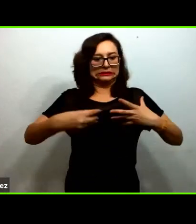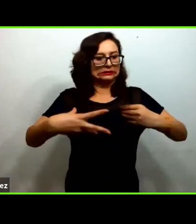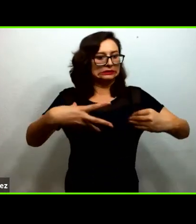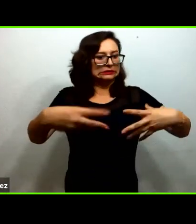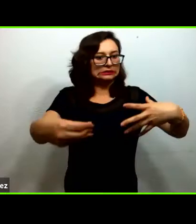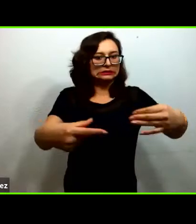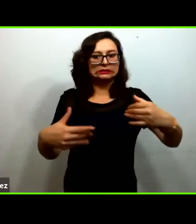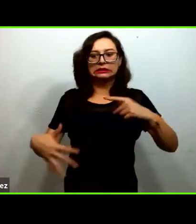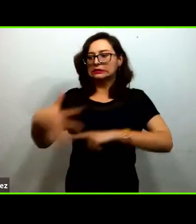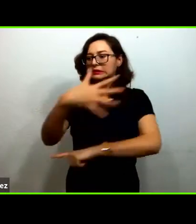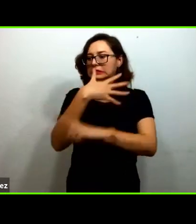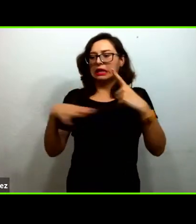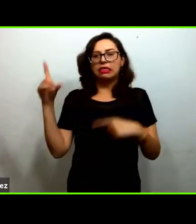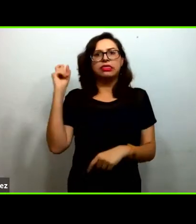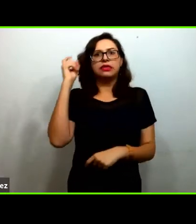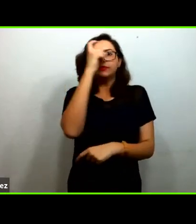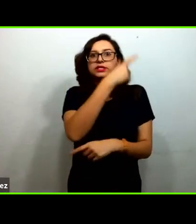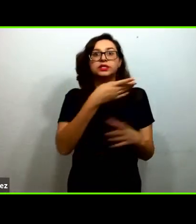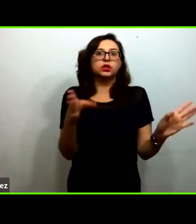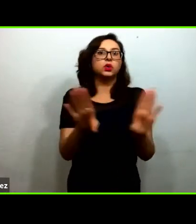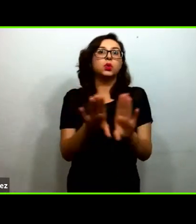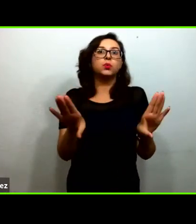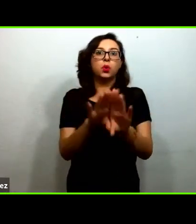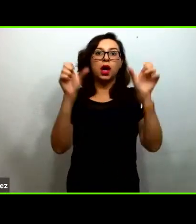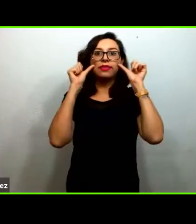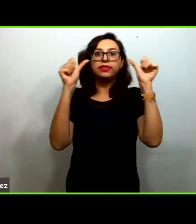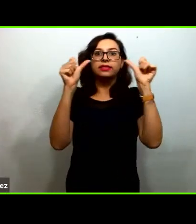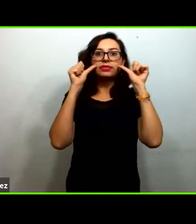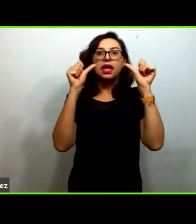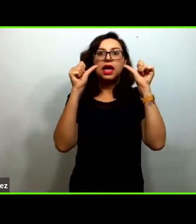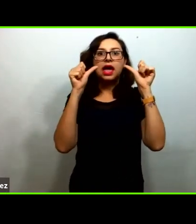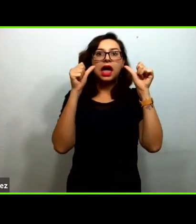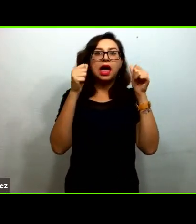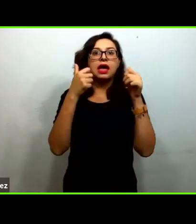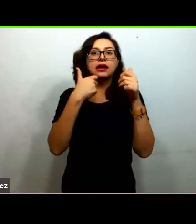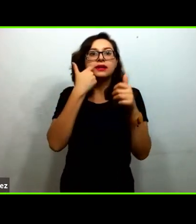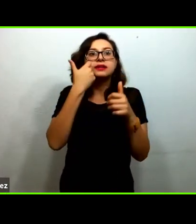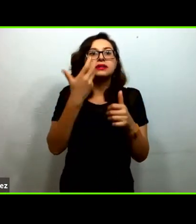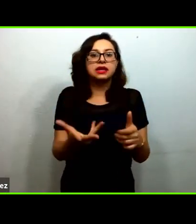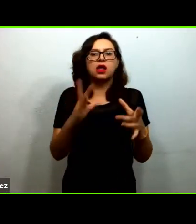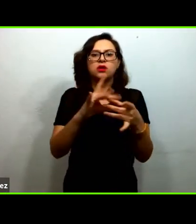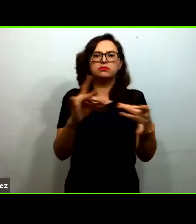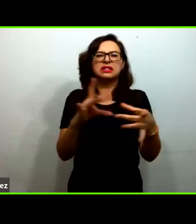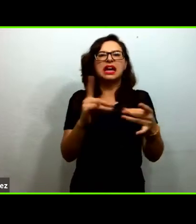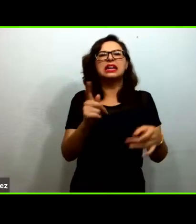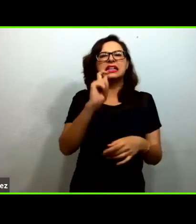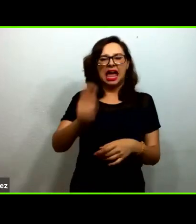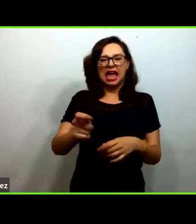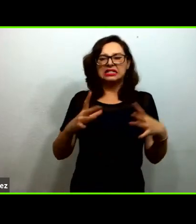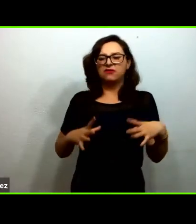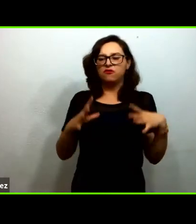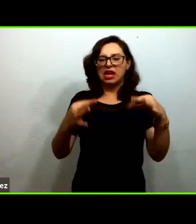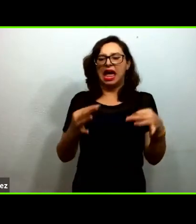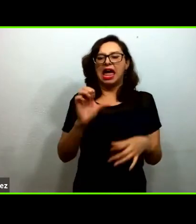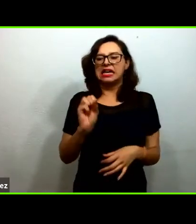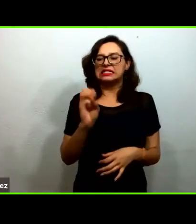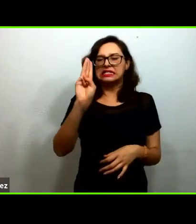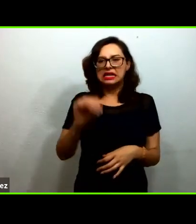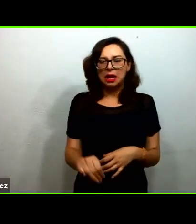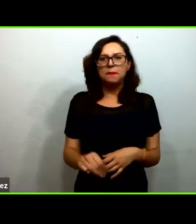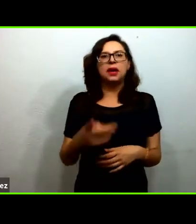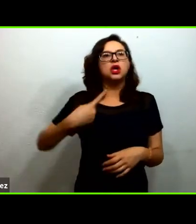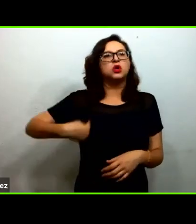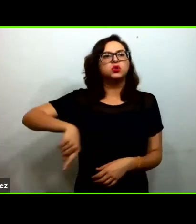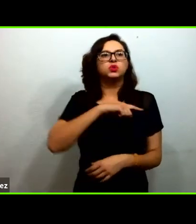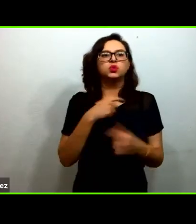tan compleja antes quiero contarles un poco sobre la fundación y la labor de la Fundación SM que somos un